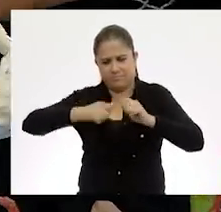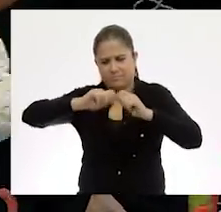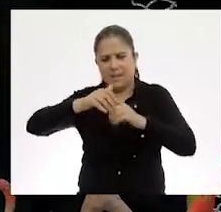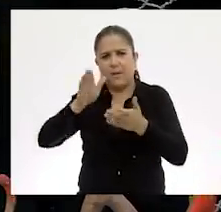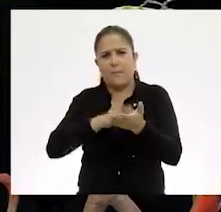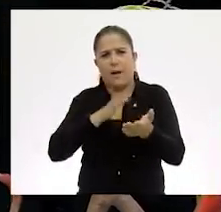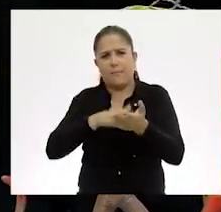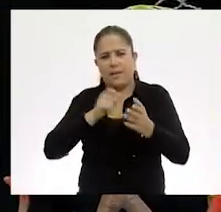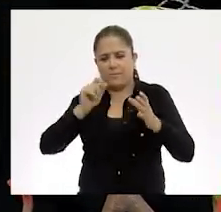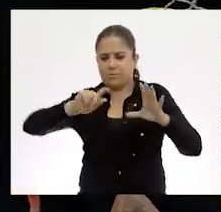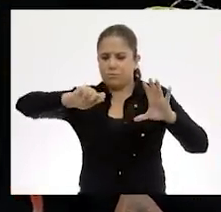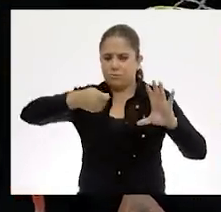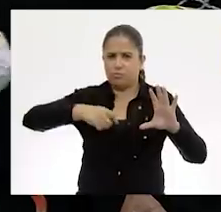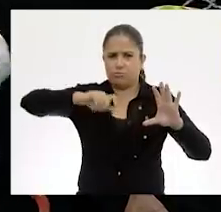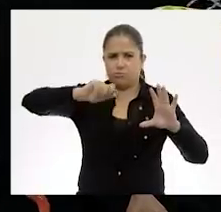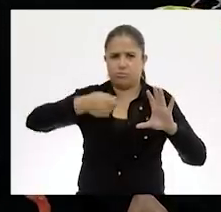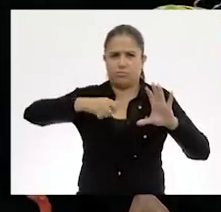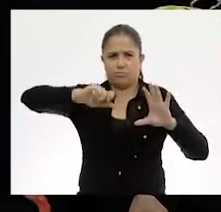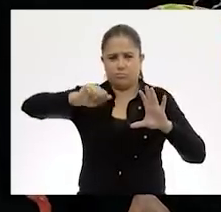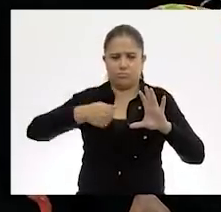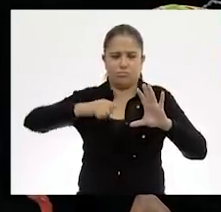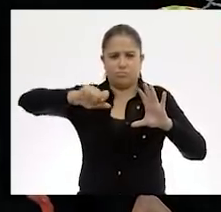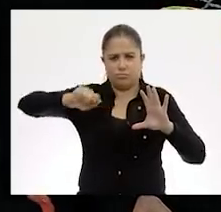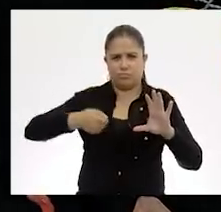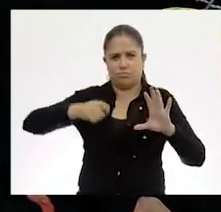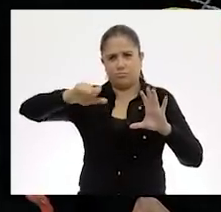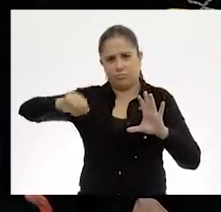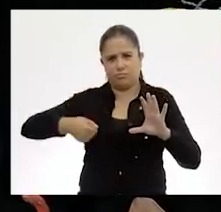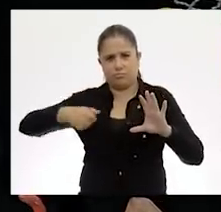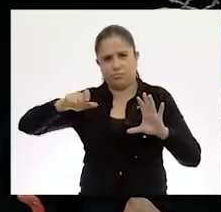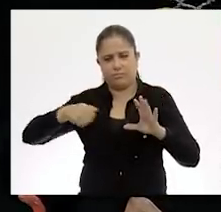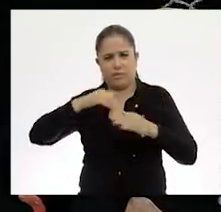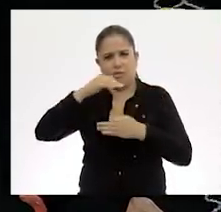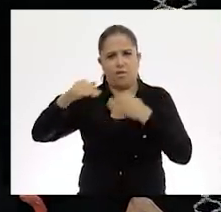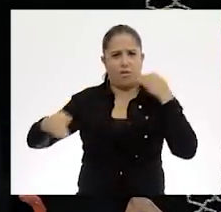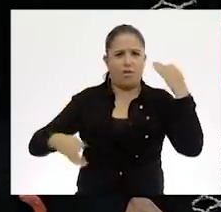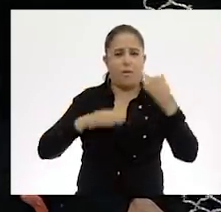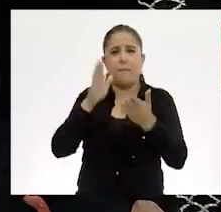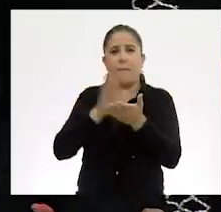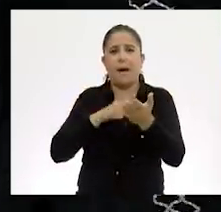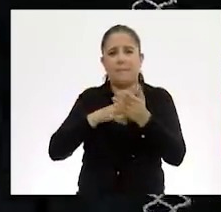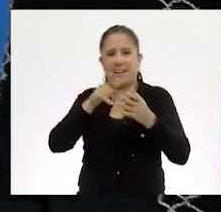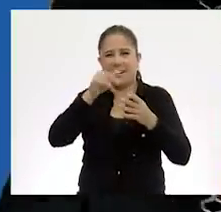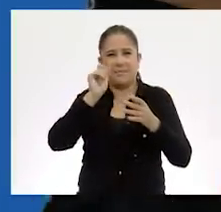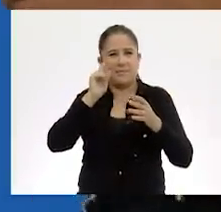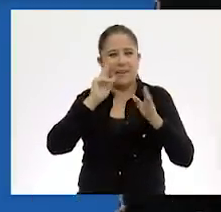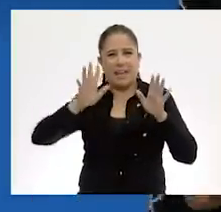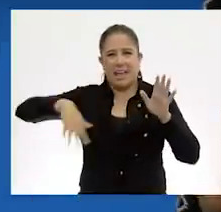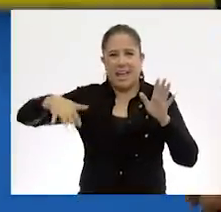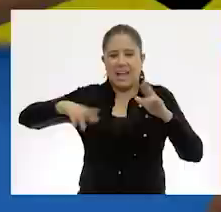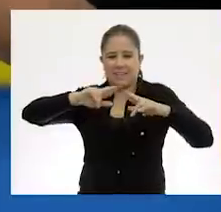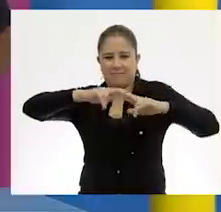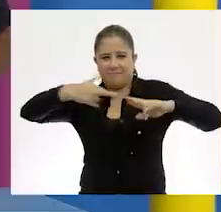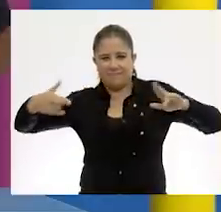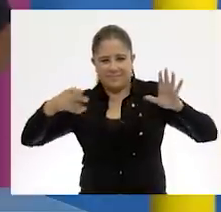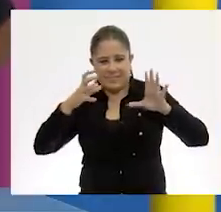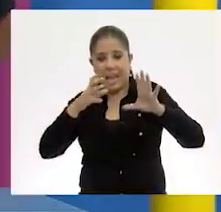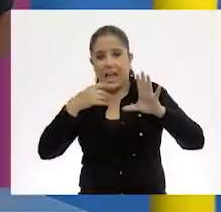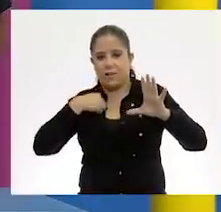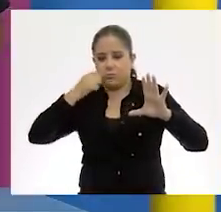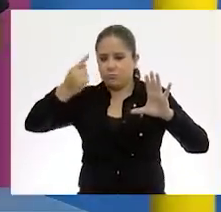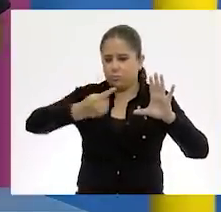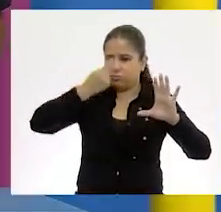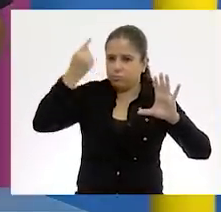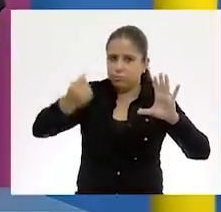nuestra estructura. Lo voy a cubrir todo, todo, todo, todo, todo. Si pueden ver un poquito el ejemplo, para que vayamos a mí mismo.